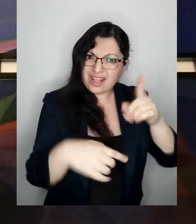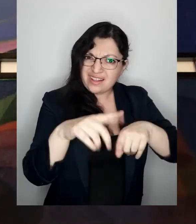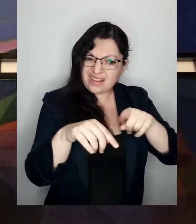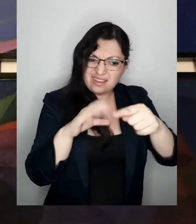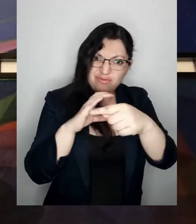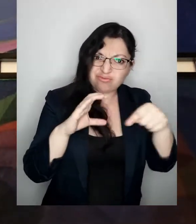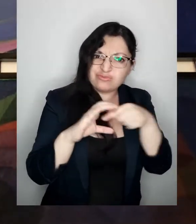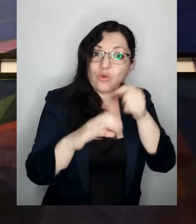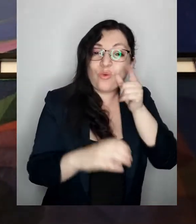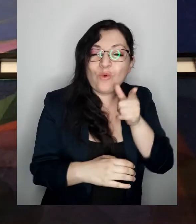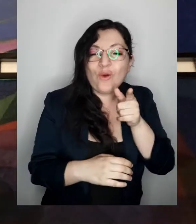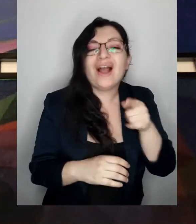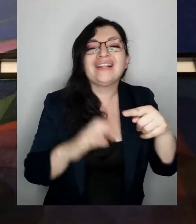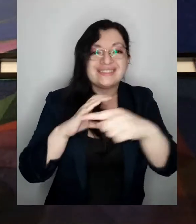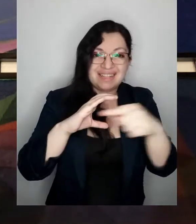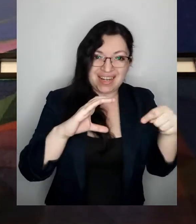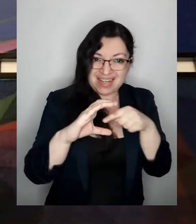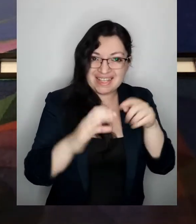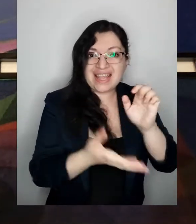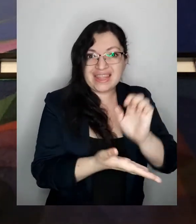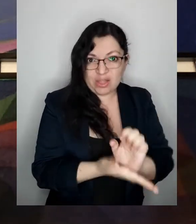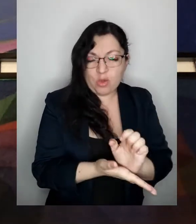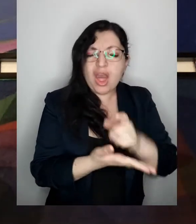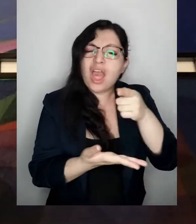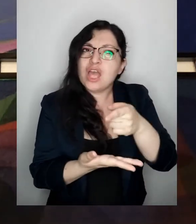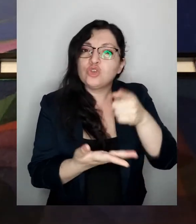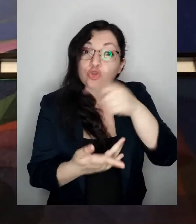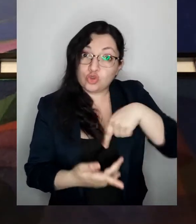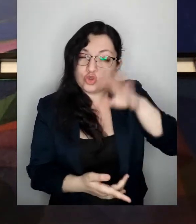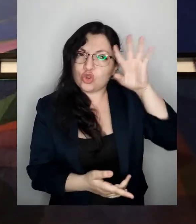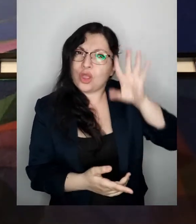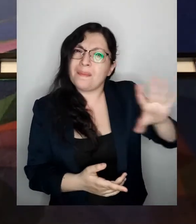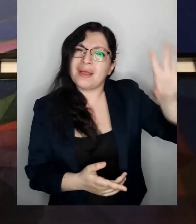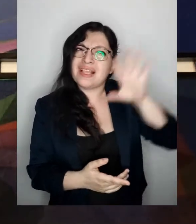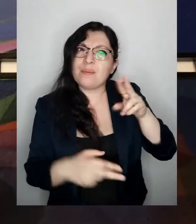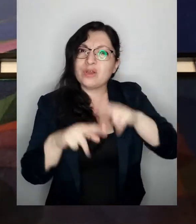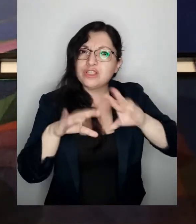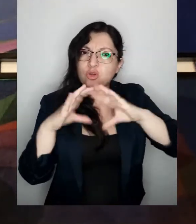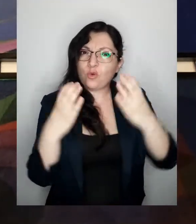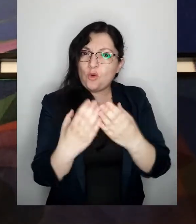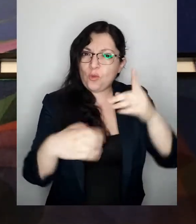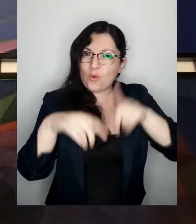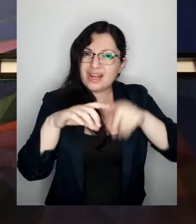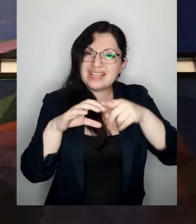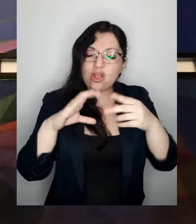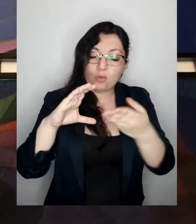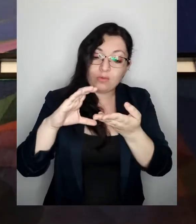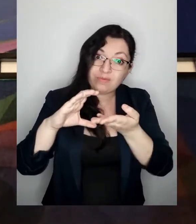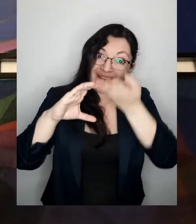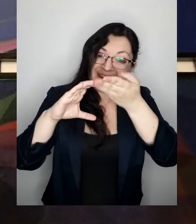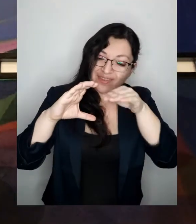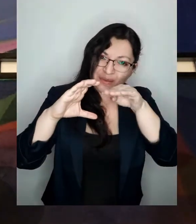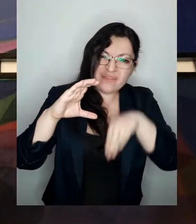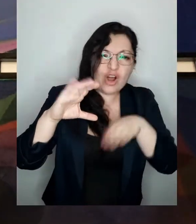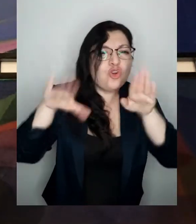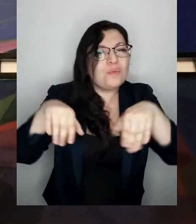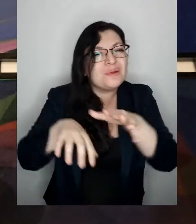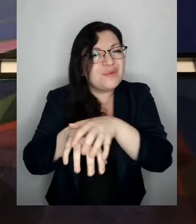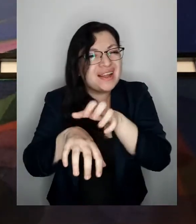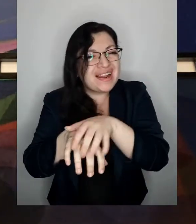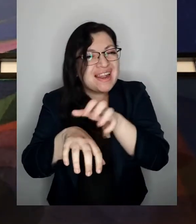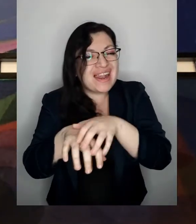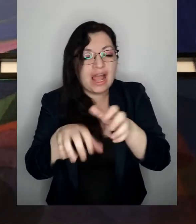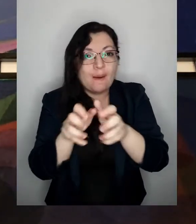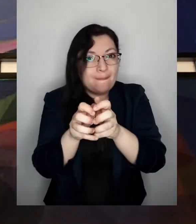la línea del ecuador la línea del ecuador es una línea imaginaria que divide la tierra en dos de la misma forma que tú cortarías esta